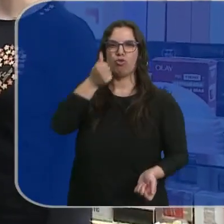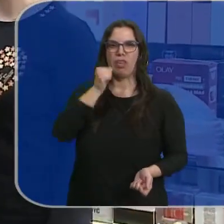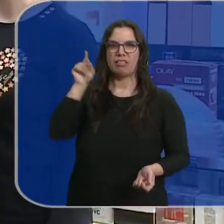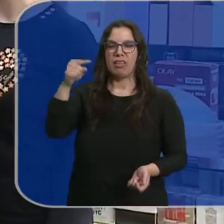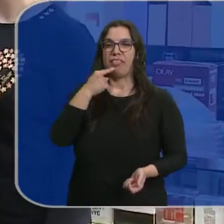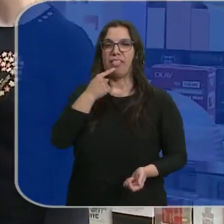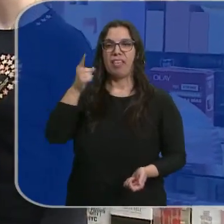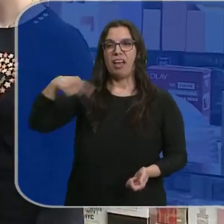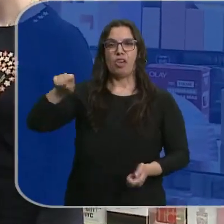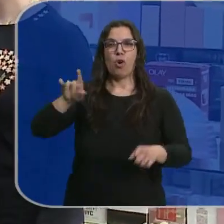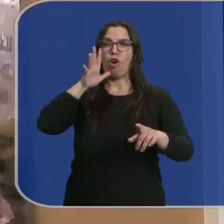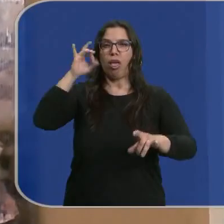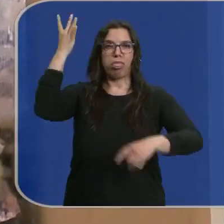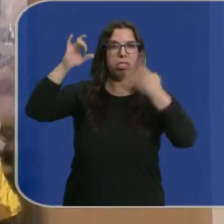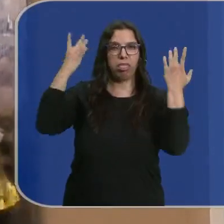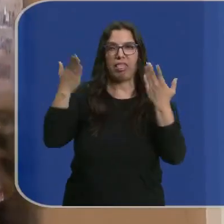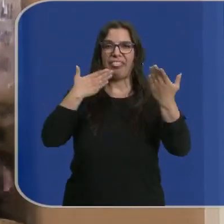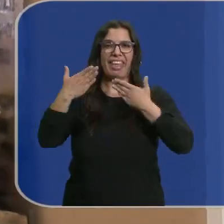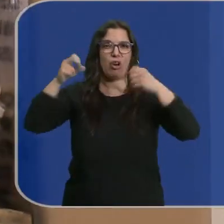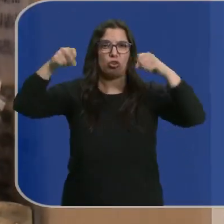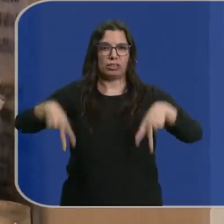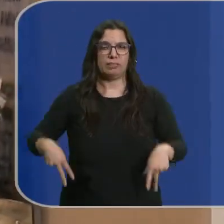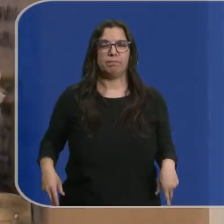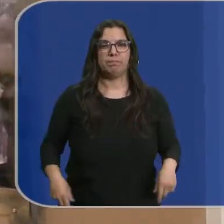de los que dice que son improvisados y sin diálogo.